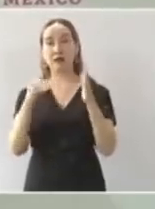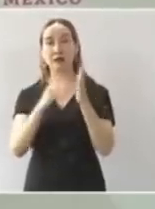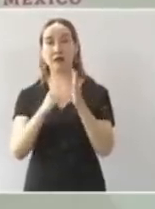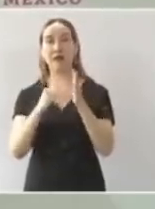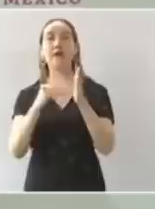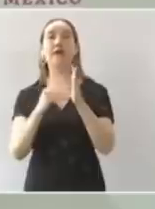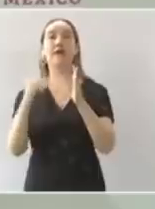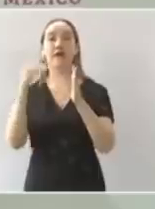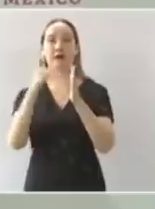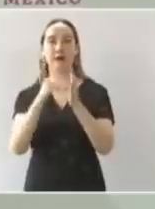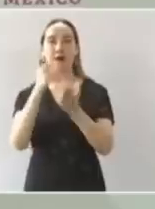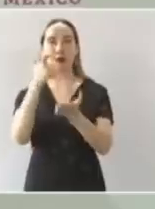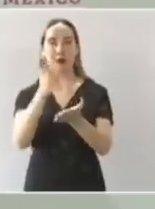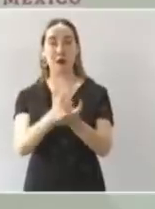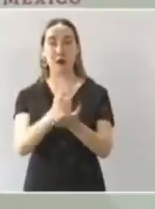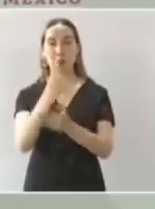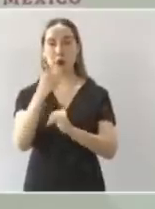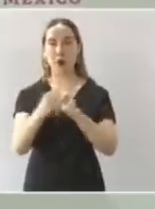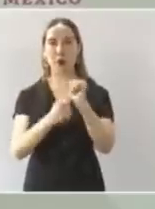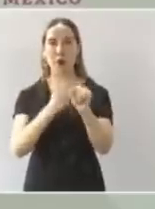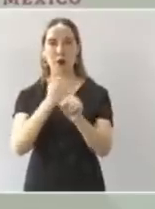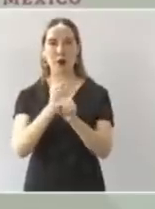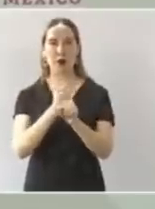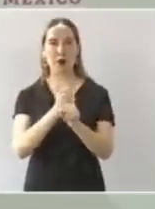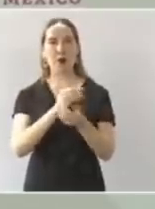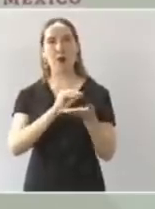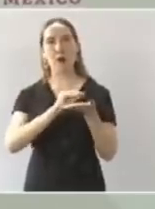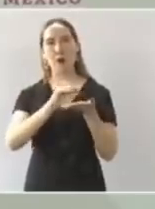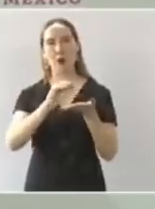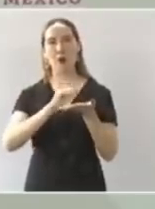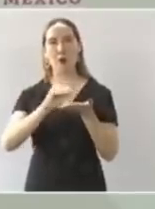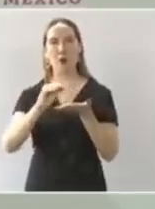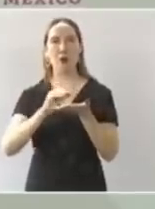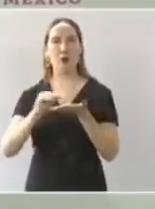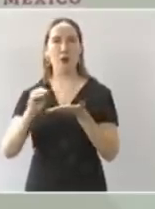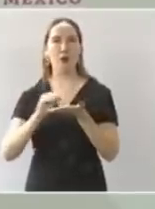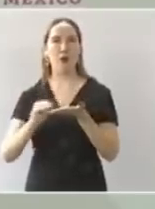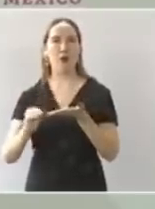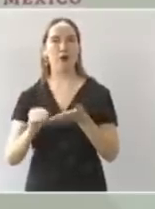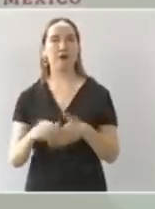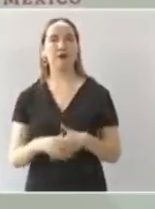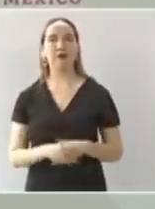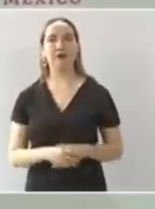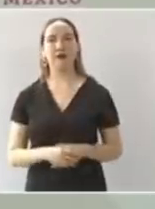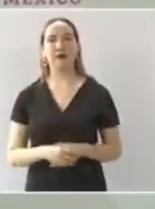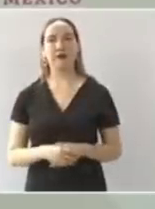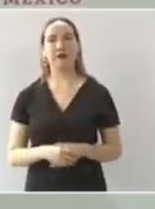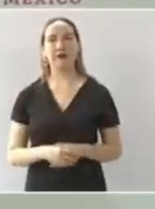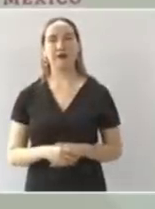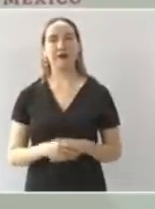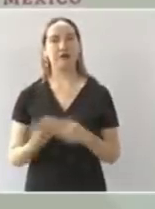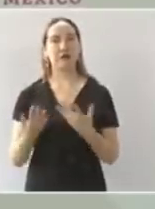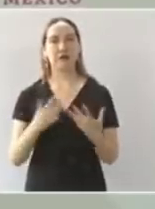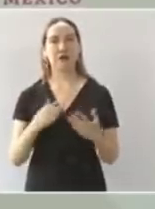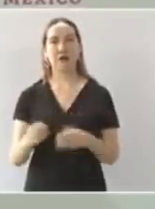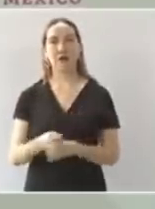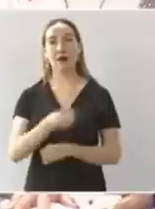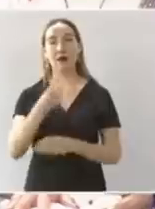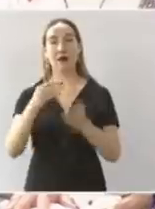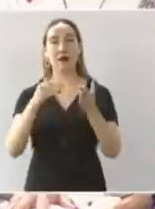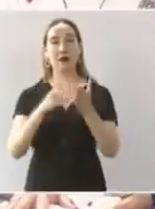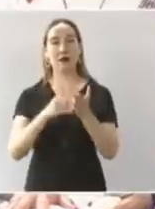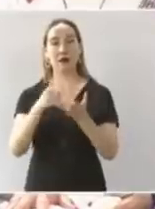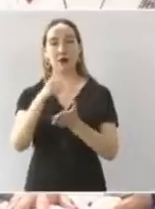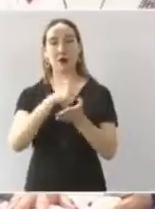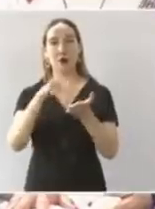al año se van a poner en operación cerca de 3 mil sucursales